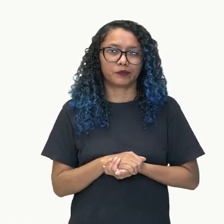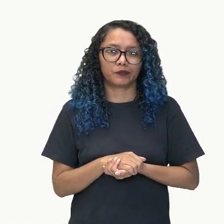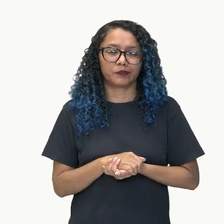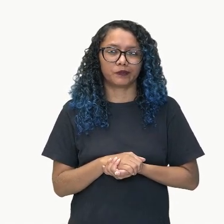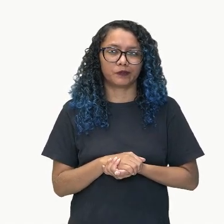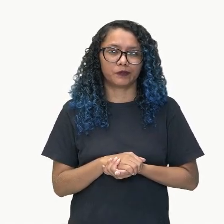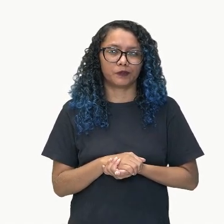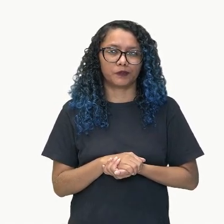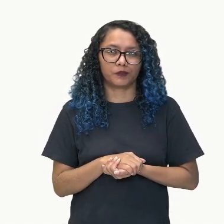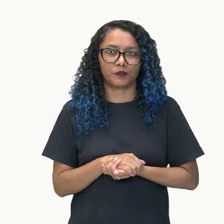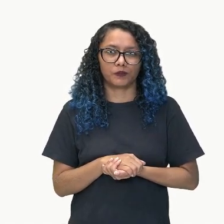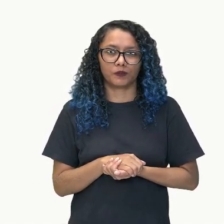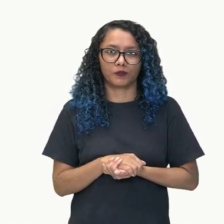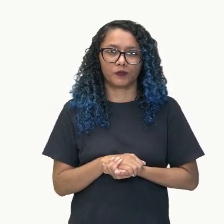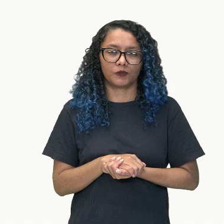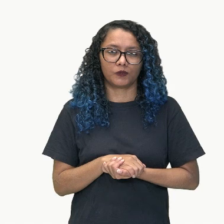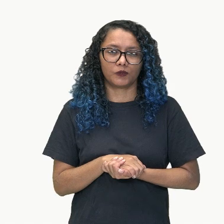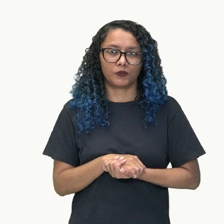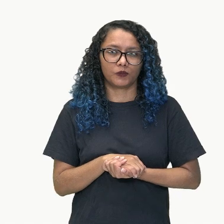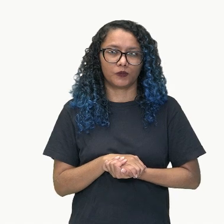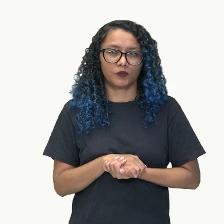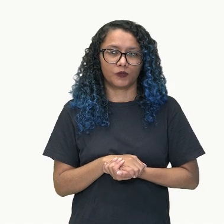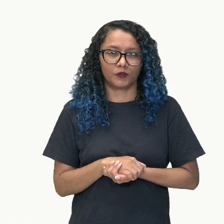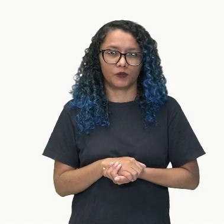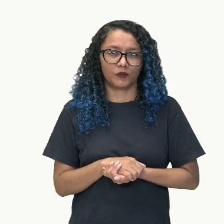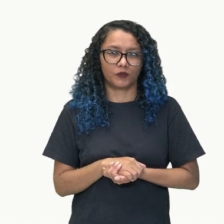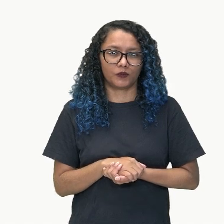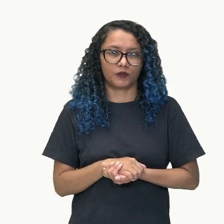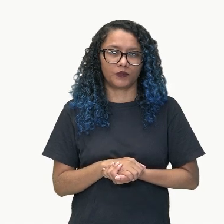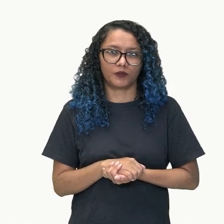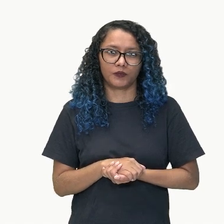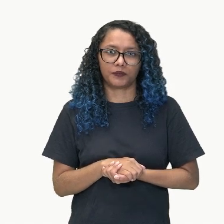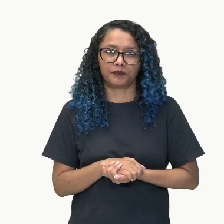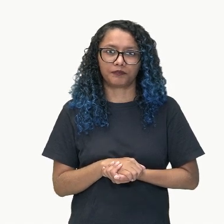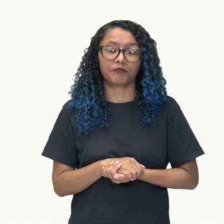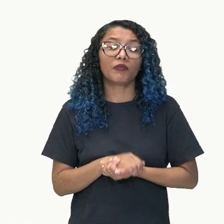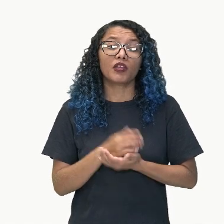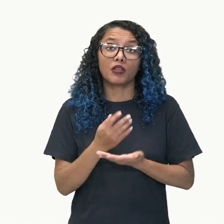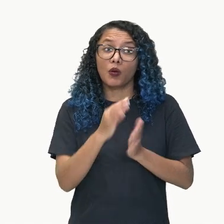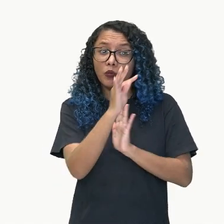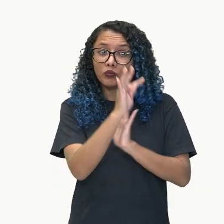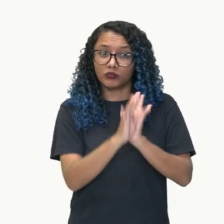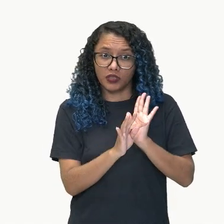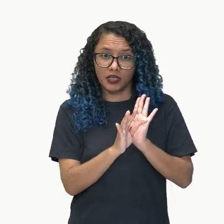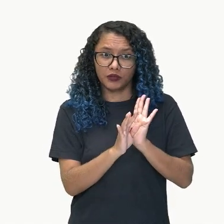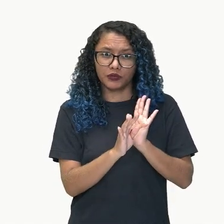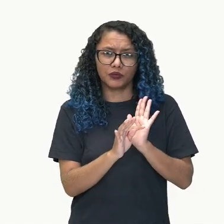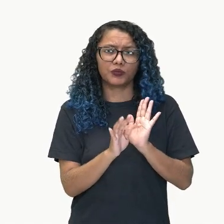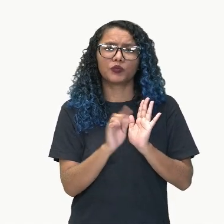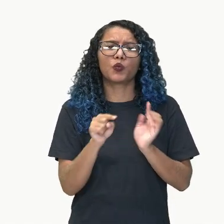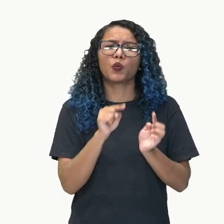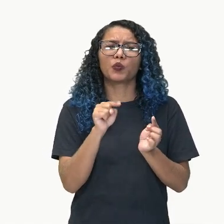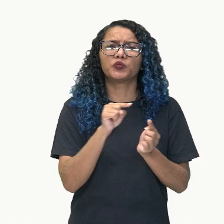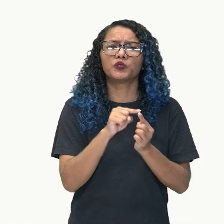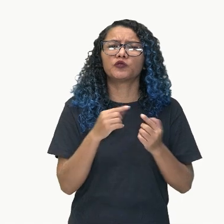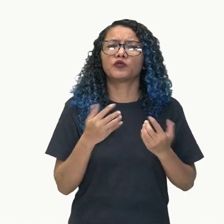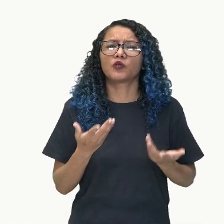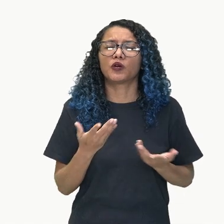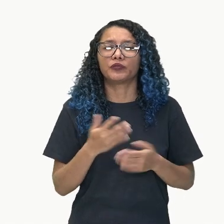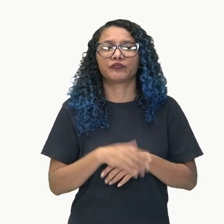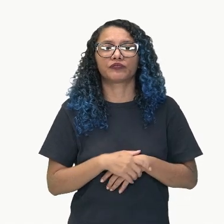una intención comunicativa. Entonces, un texto va a tener siempre una